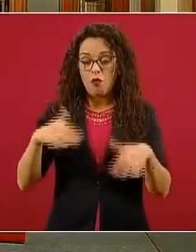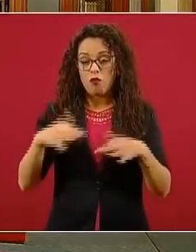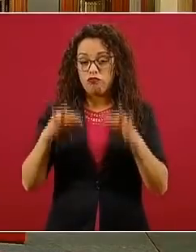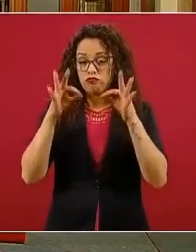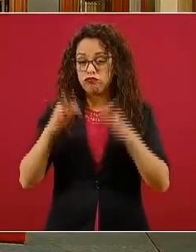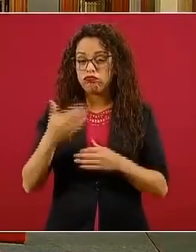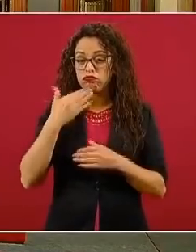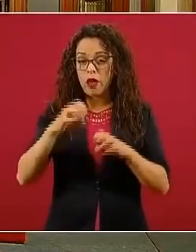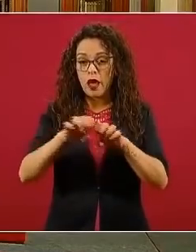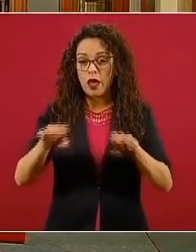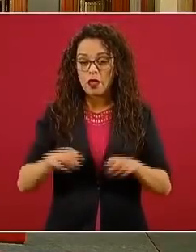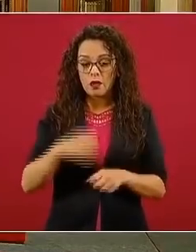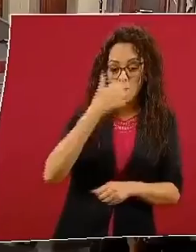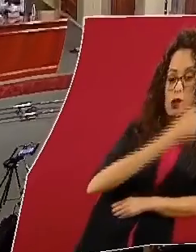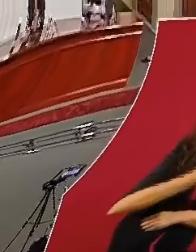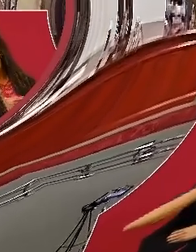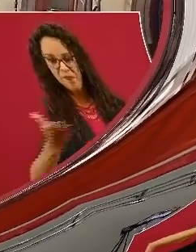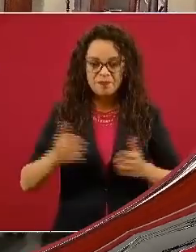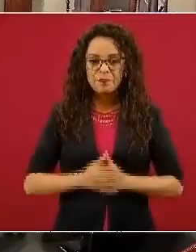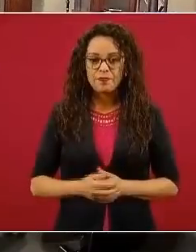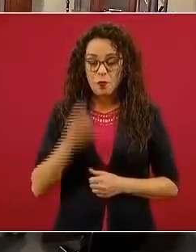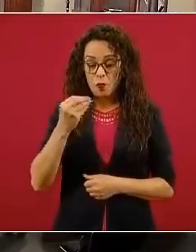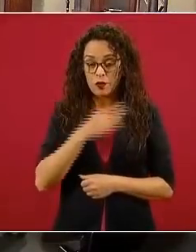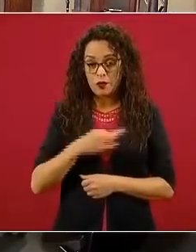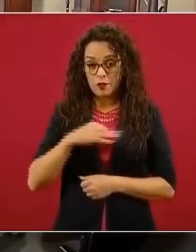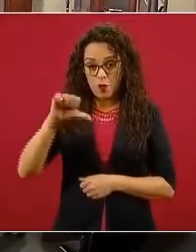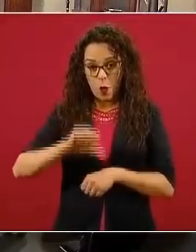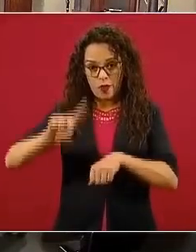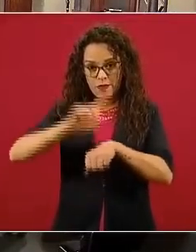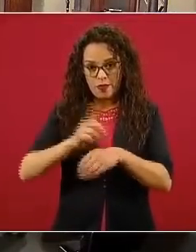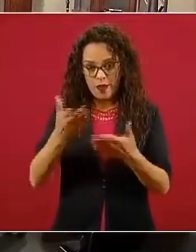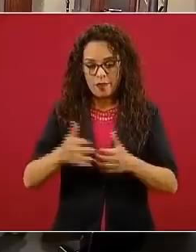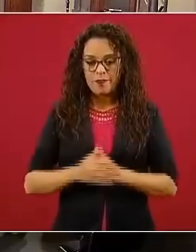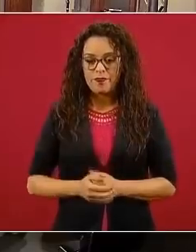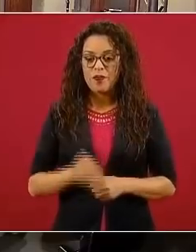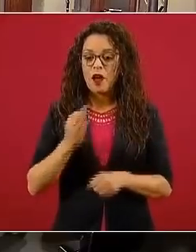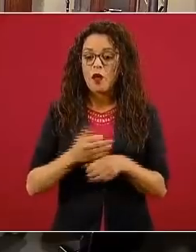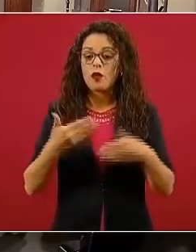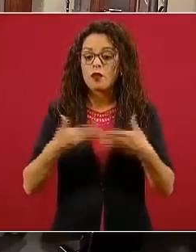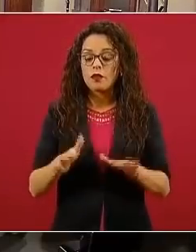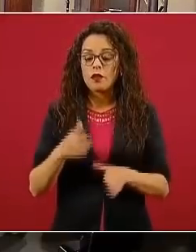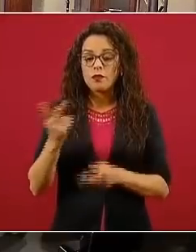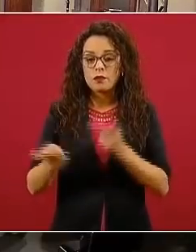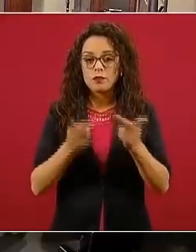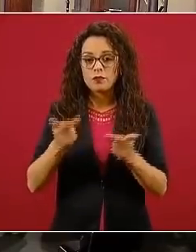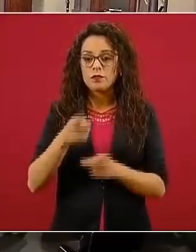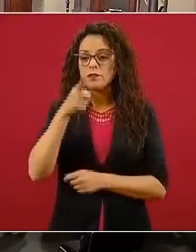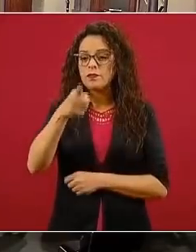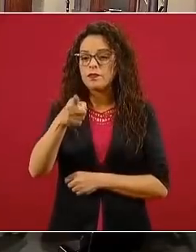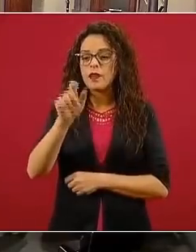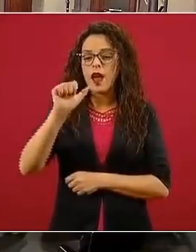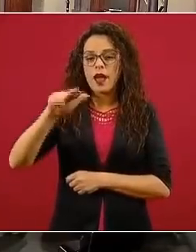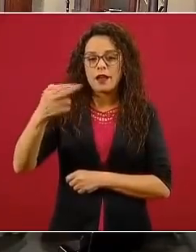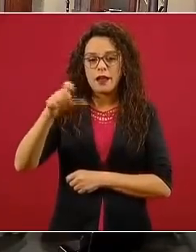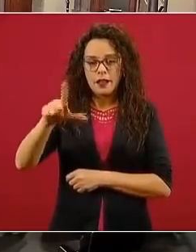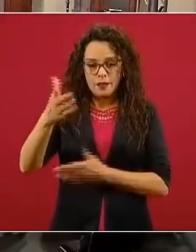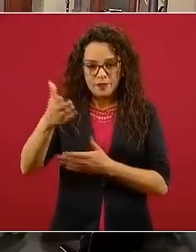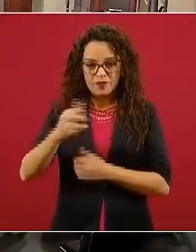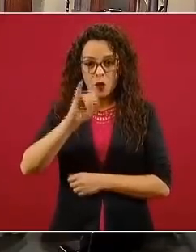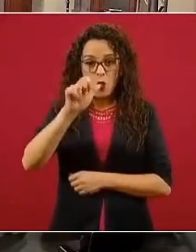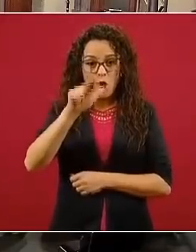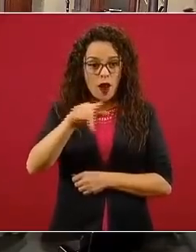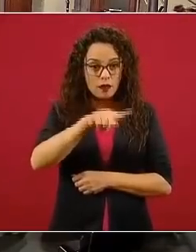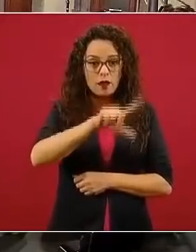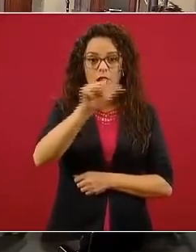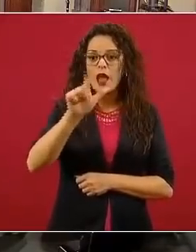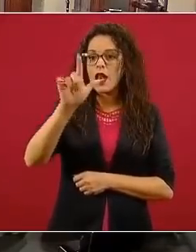instituciones. Muchas gracias. Vamos a abrir con Ángel Juan y nos